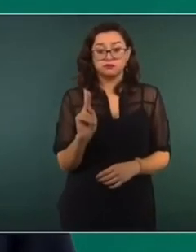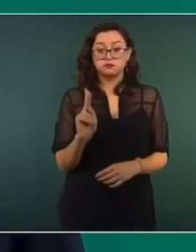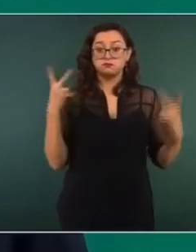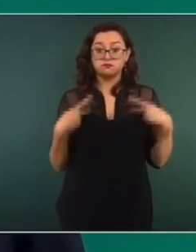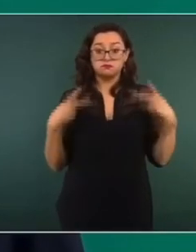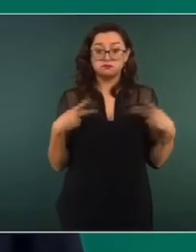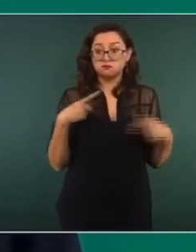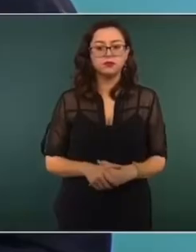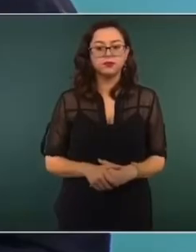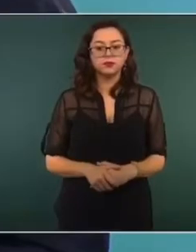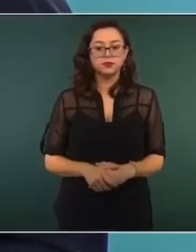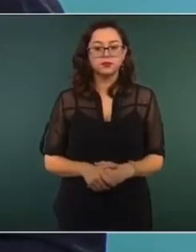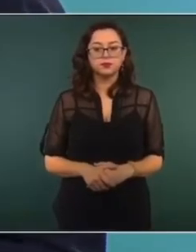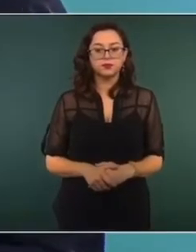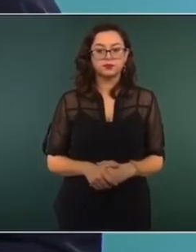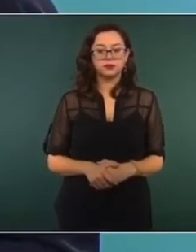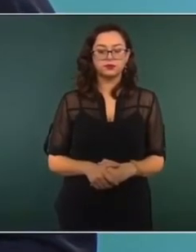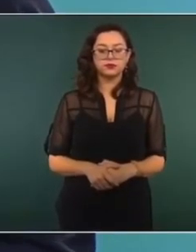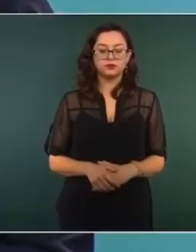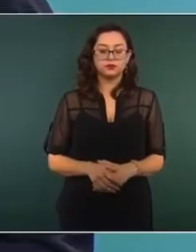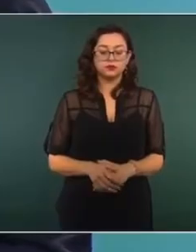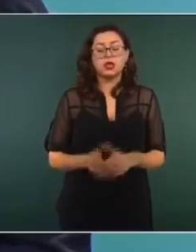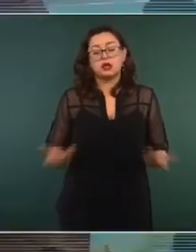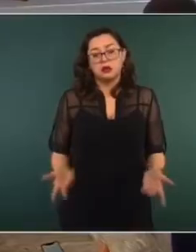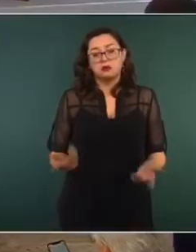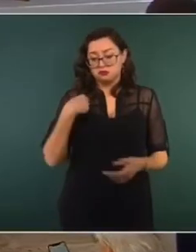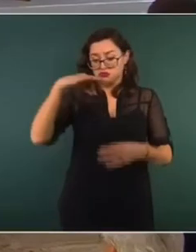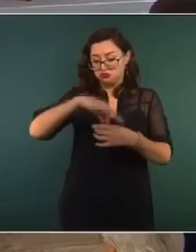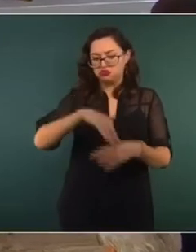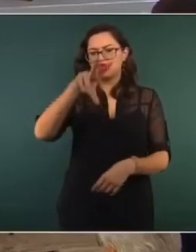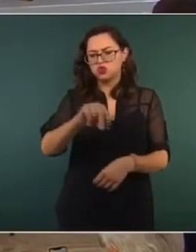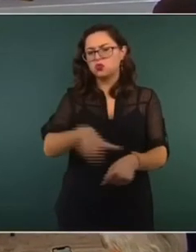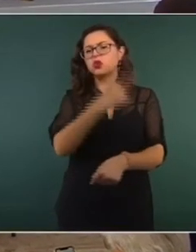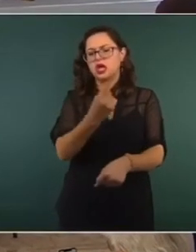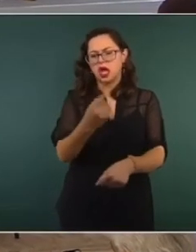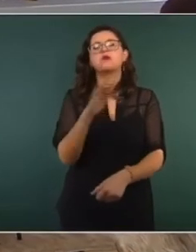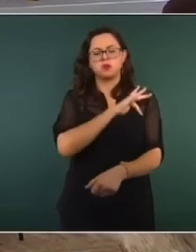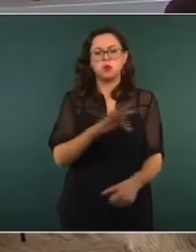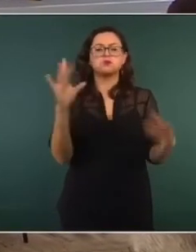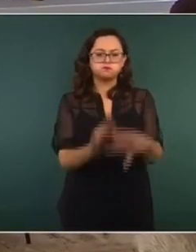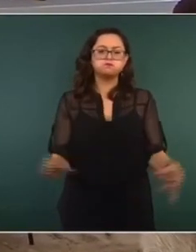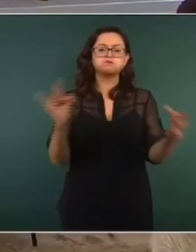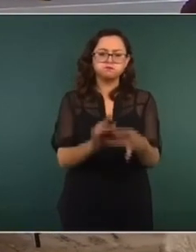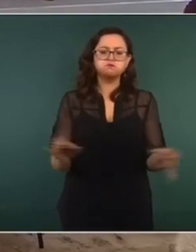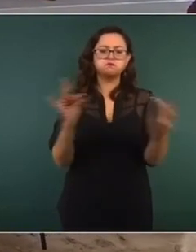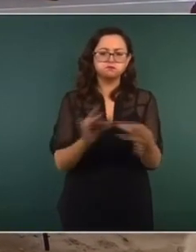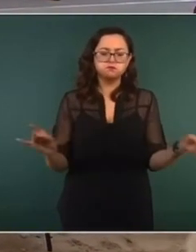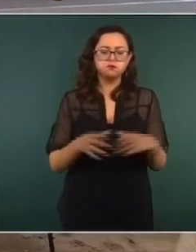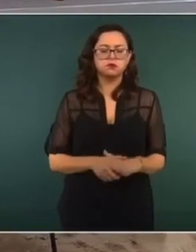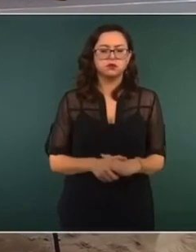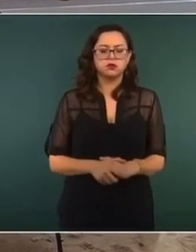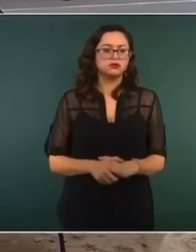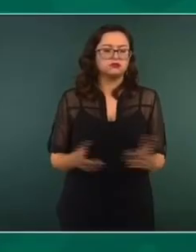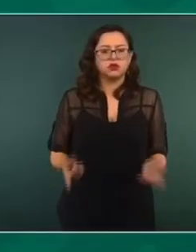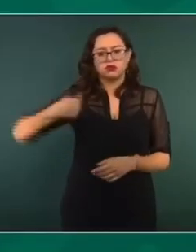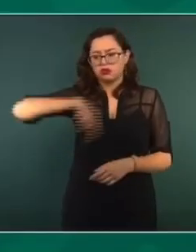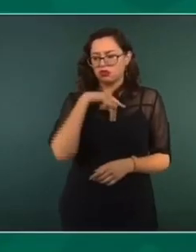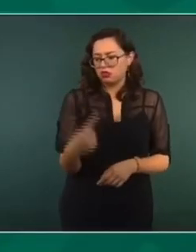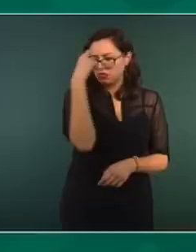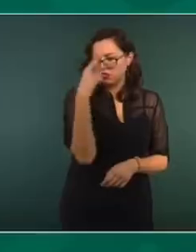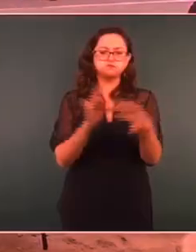Pero es un voto. Desde luego voy a argumentar por qué considero que no. Porque también no debemos de quedarnos anclados